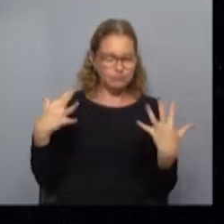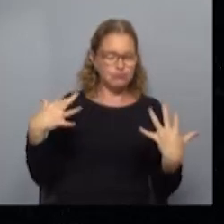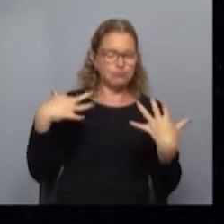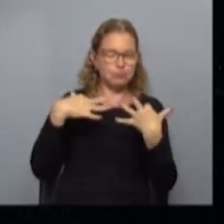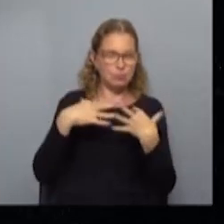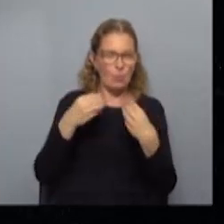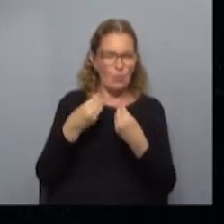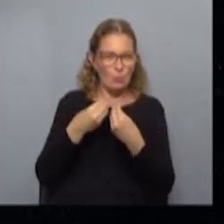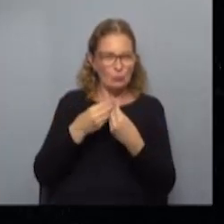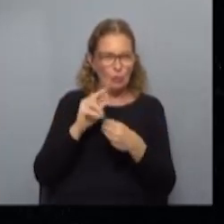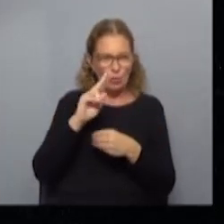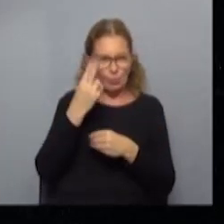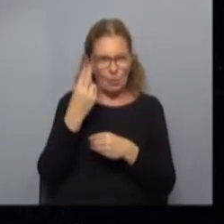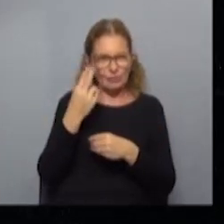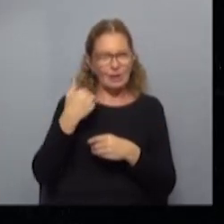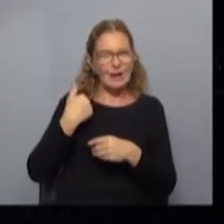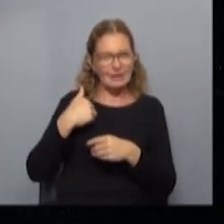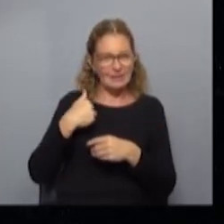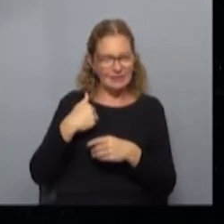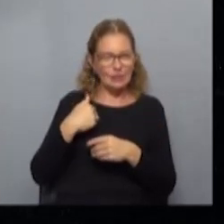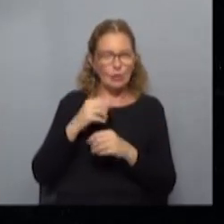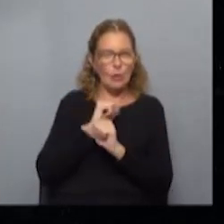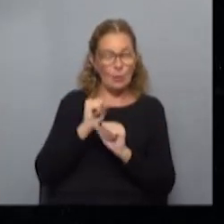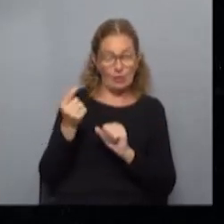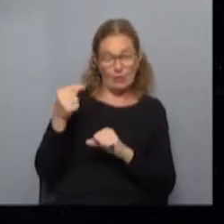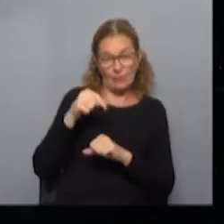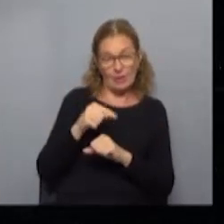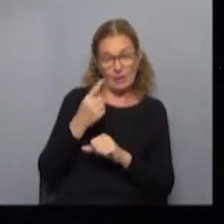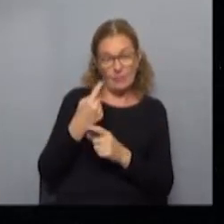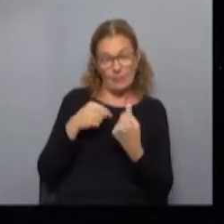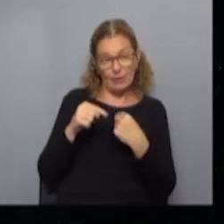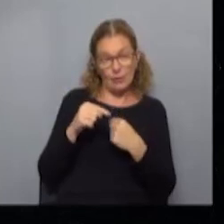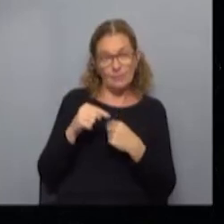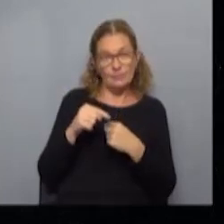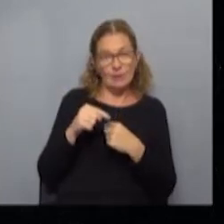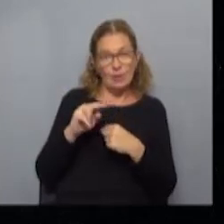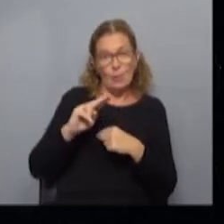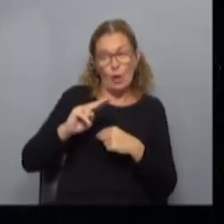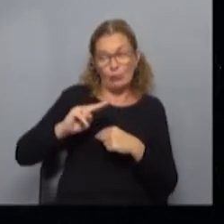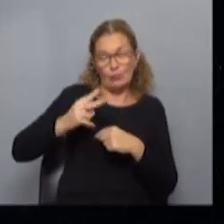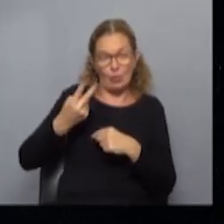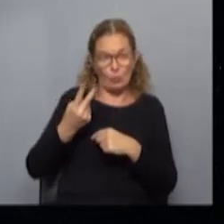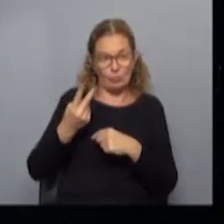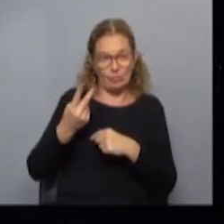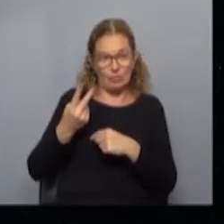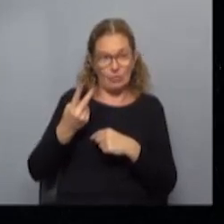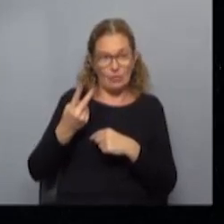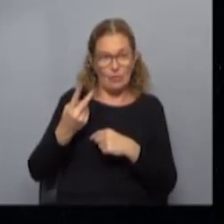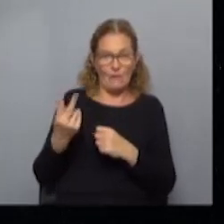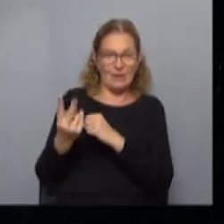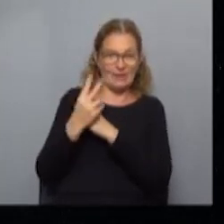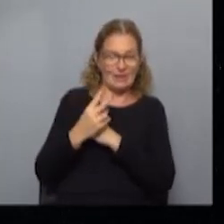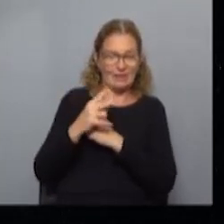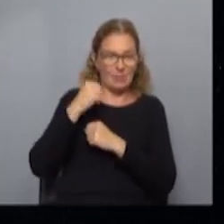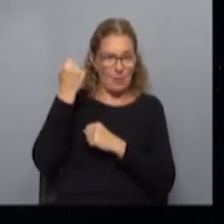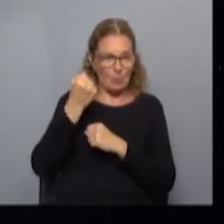por uruguayos, más allá de que los argentinos no pudieron venir, que son, digamos, nuestra segunda franja de visitantes